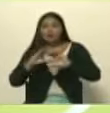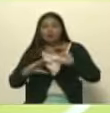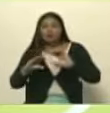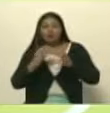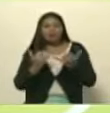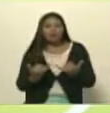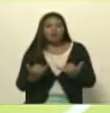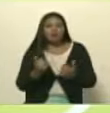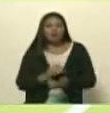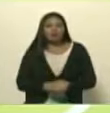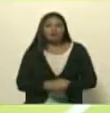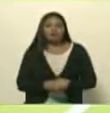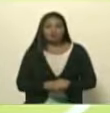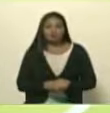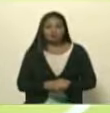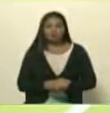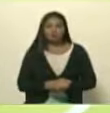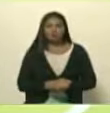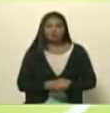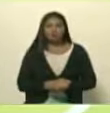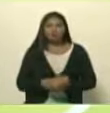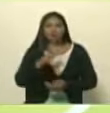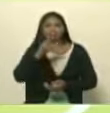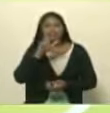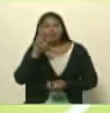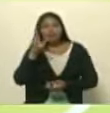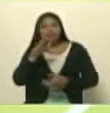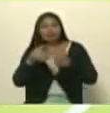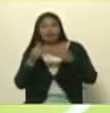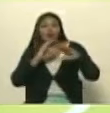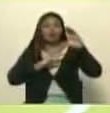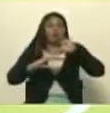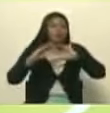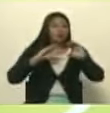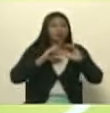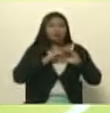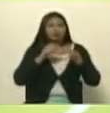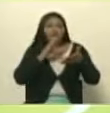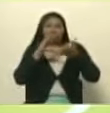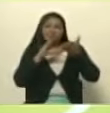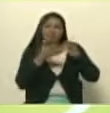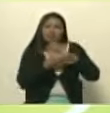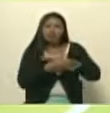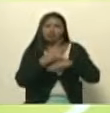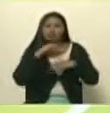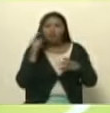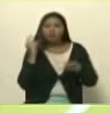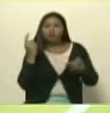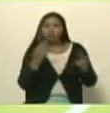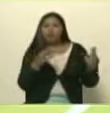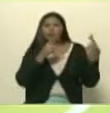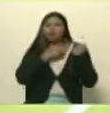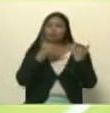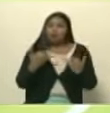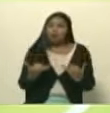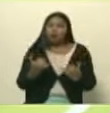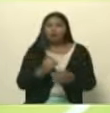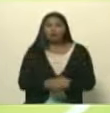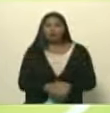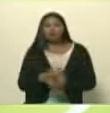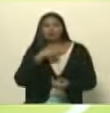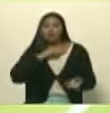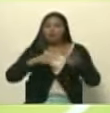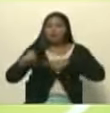Comunicación.net, 3R.net Comunicación, que es el capítulo que hoy nos compete, y que nos